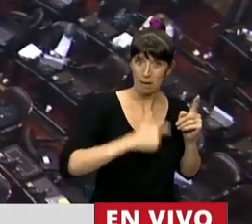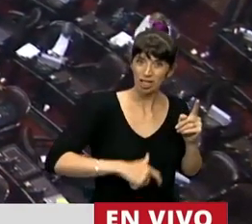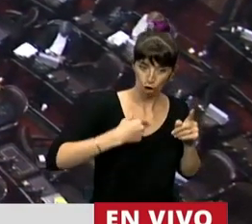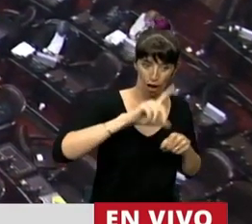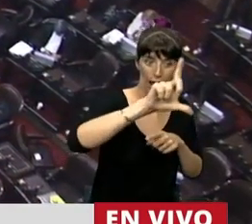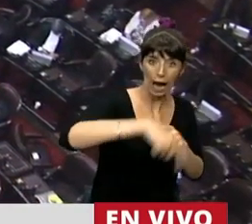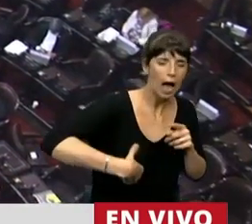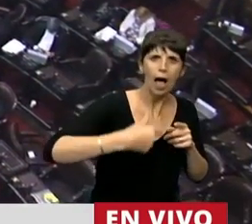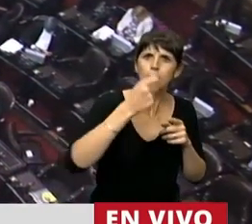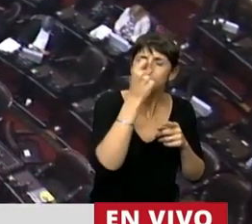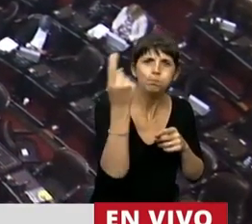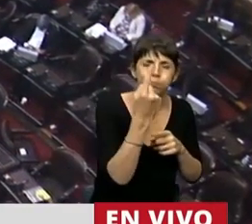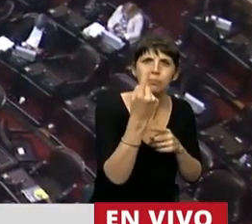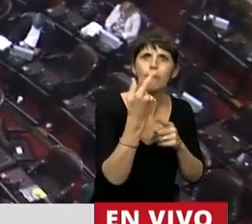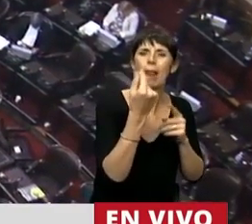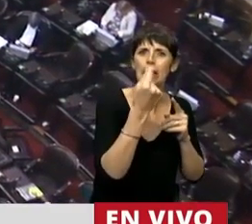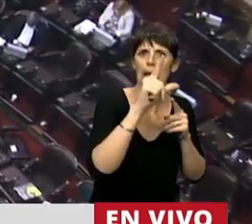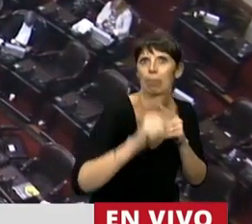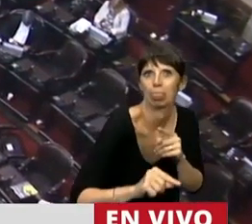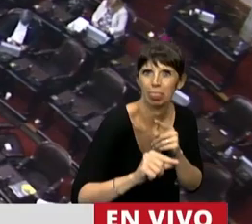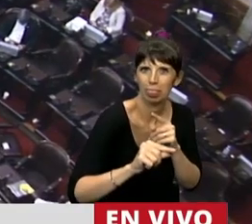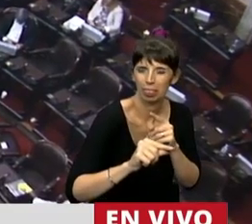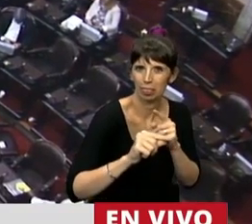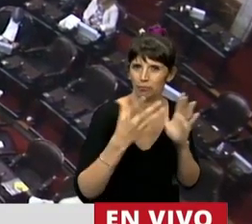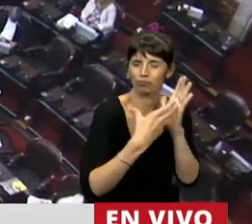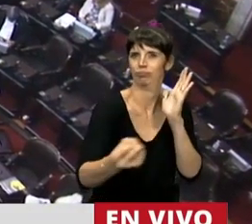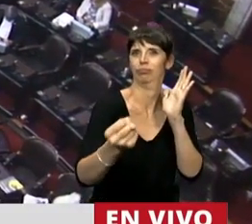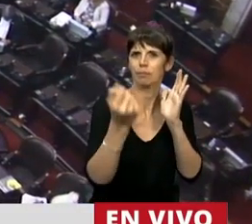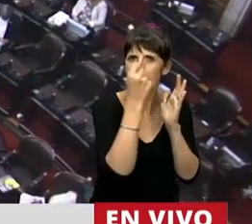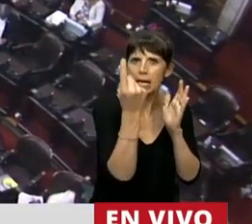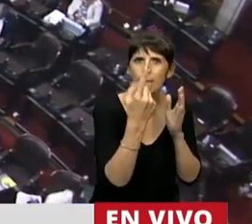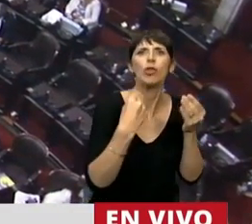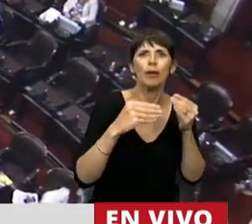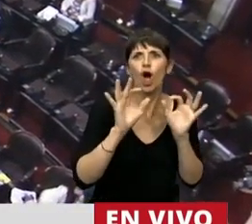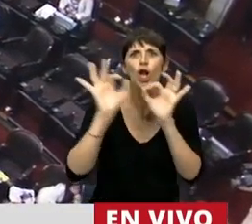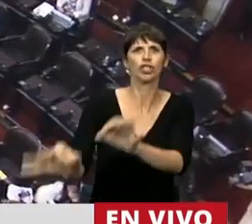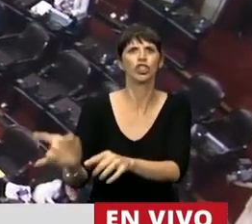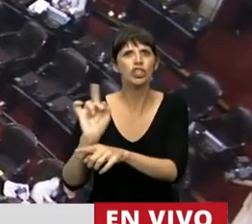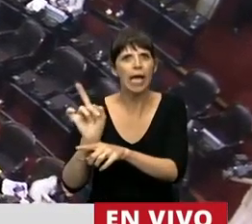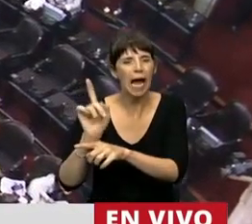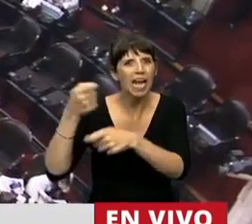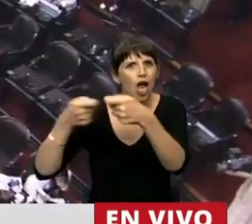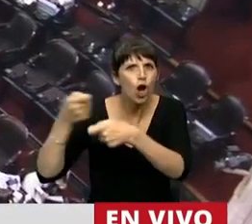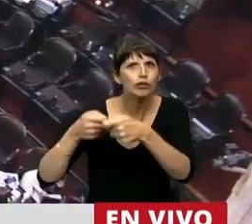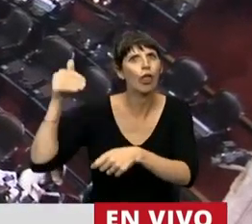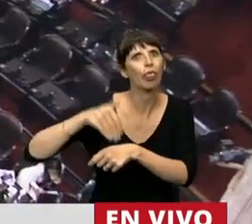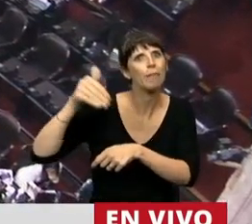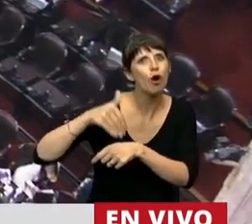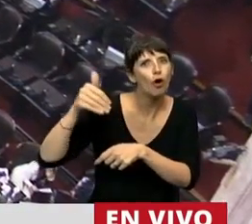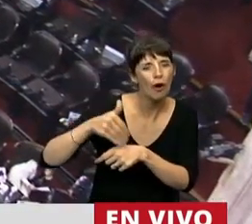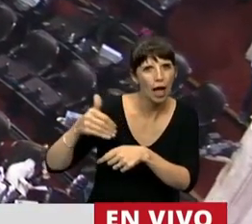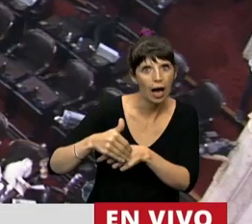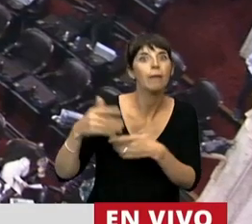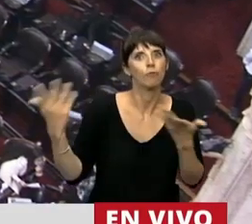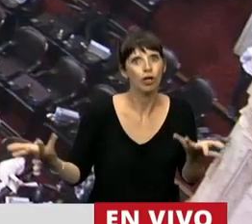implica una dificultad no menor para estos comercios por la imposibilidad de disponer inmediatamente tal como sí ocurre con el